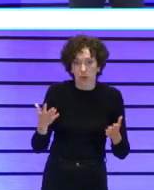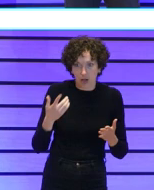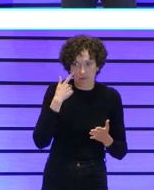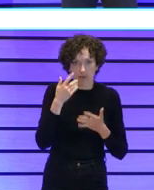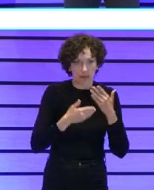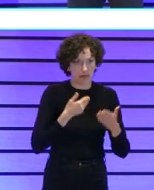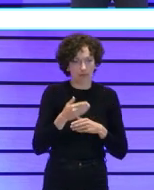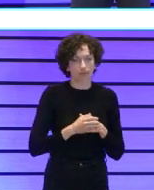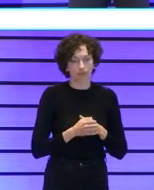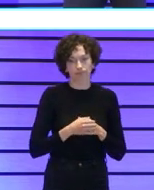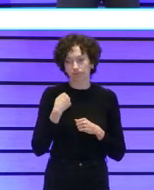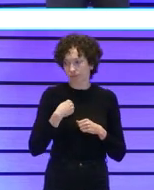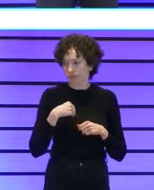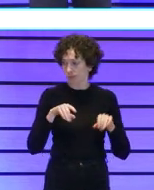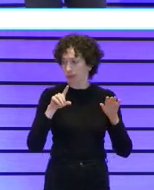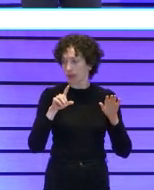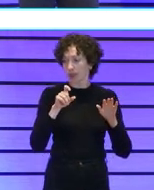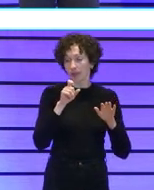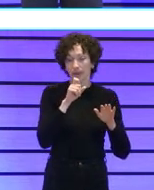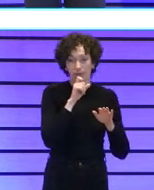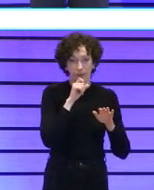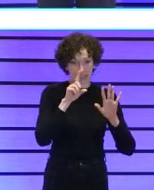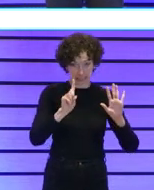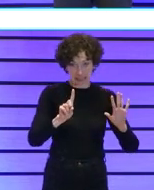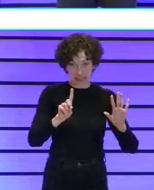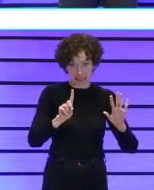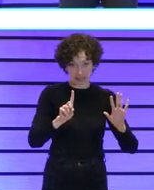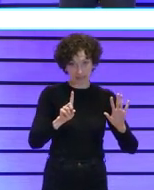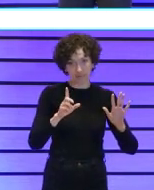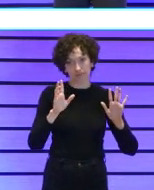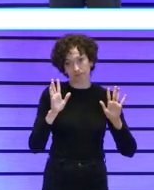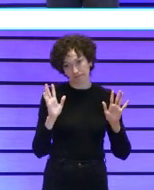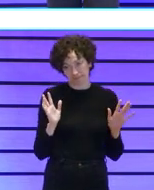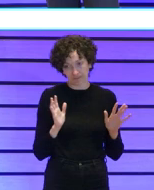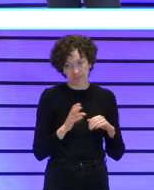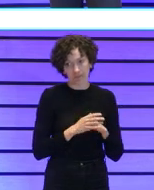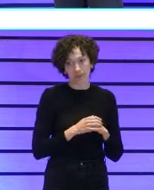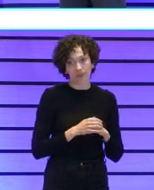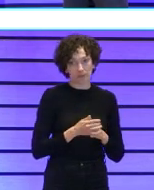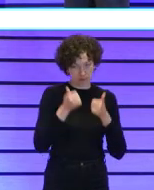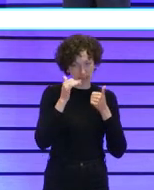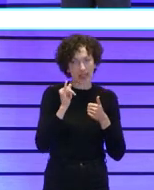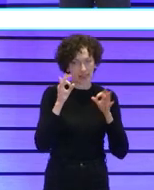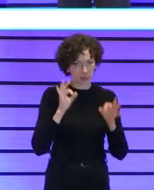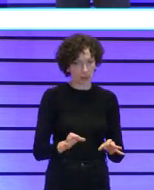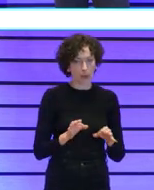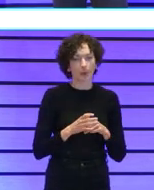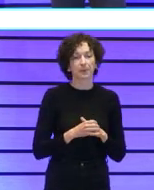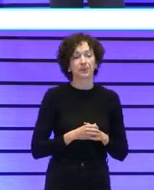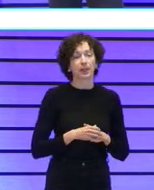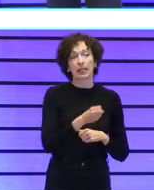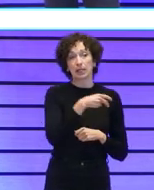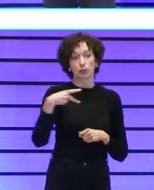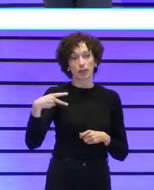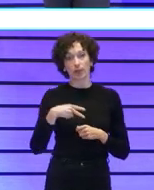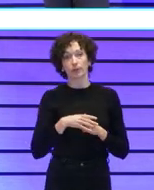bueno pues eso las dificultades eran seis dificultades supongo que habrá alguna más eh los